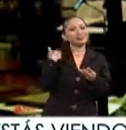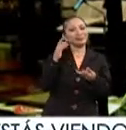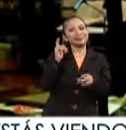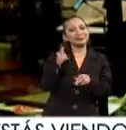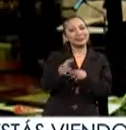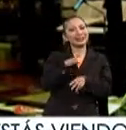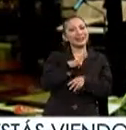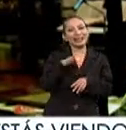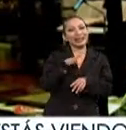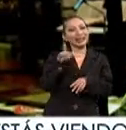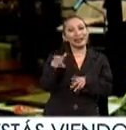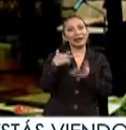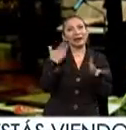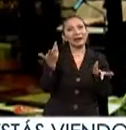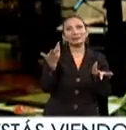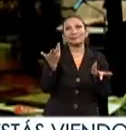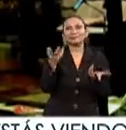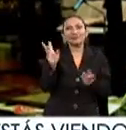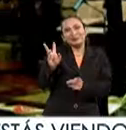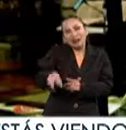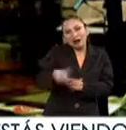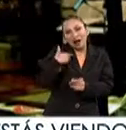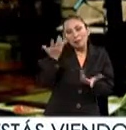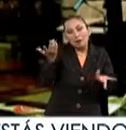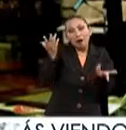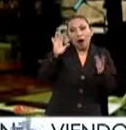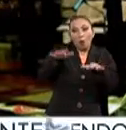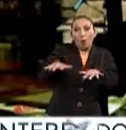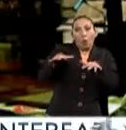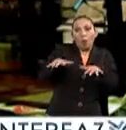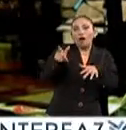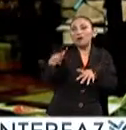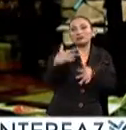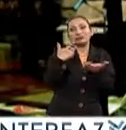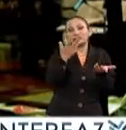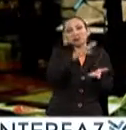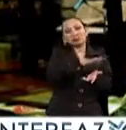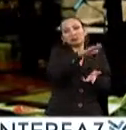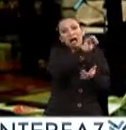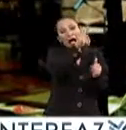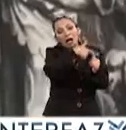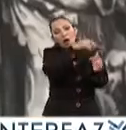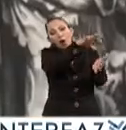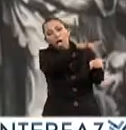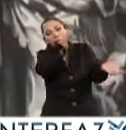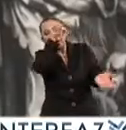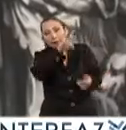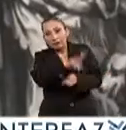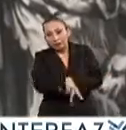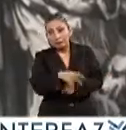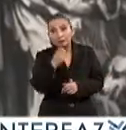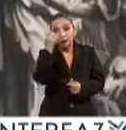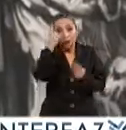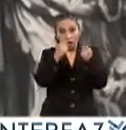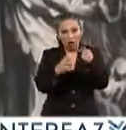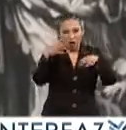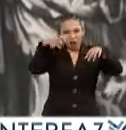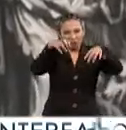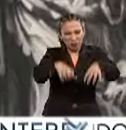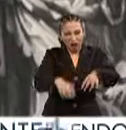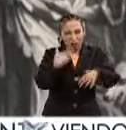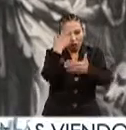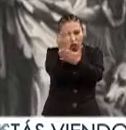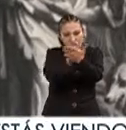principio que por más fantásticas que parezcan están basadas en alguna realidad. Algunas de las bestias